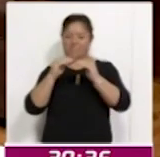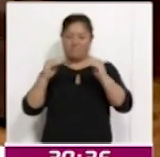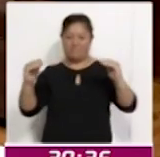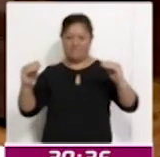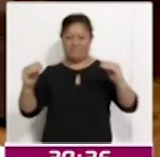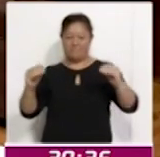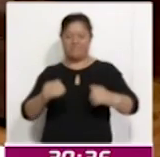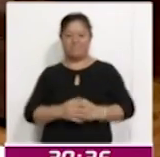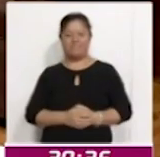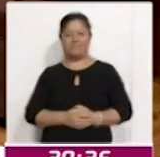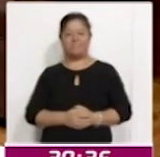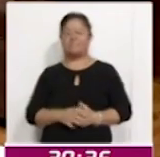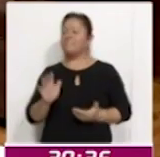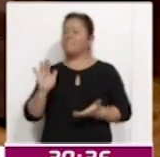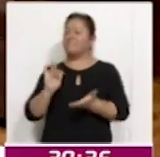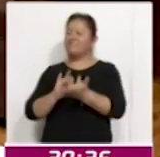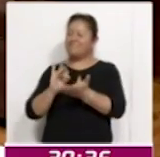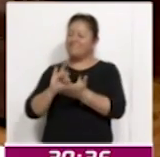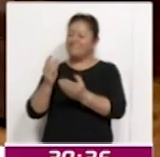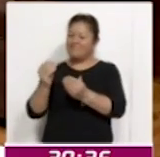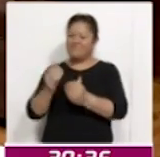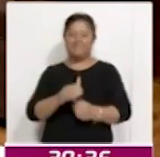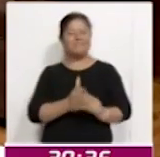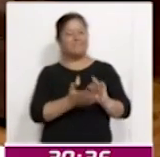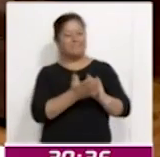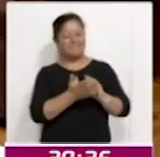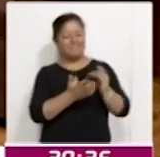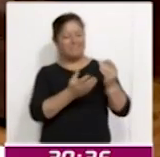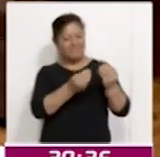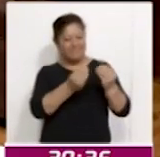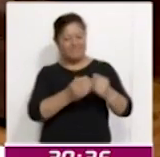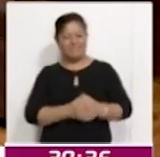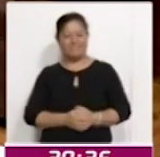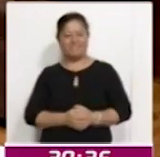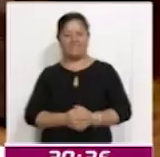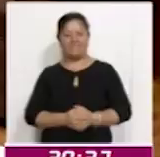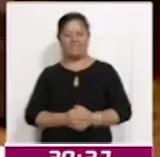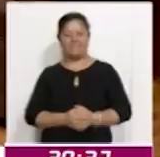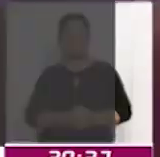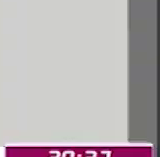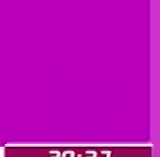civilidad. Ok, muchísimas gracias. Le deseamos una excelente tarde. Gracias, igualmente.